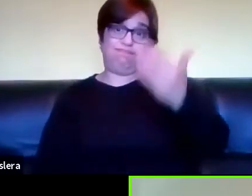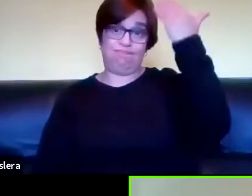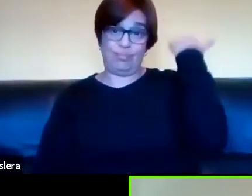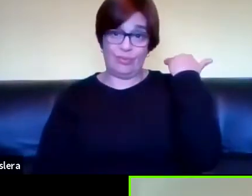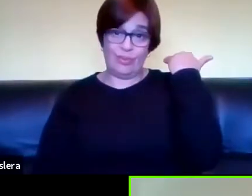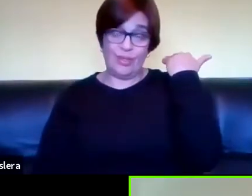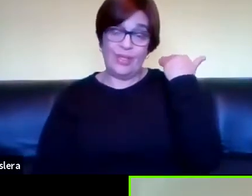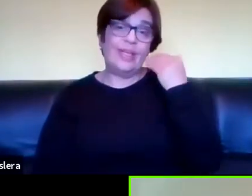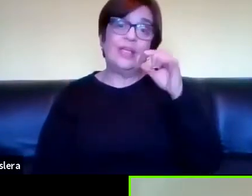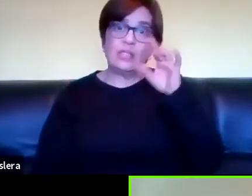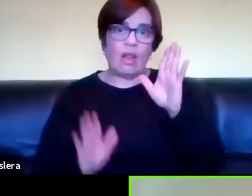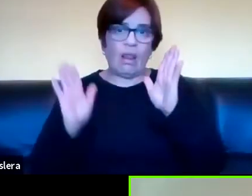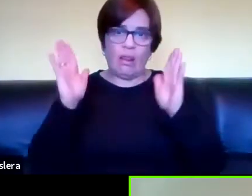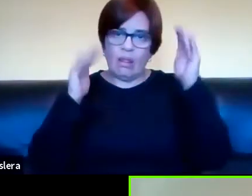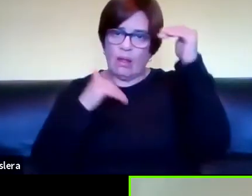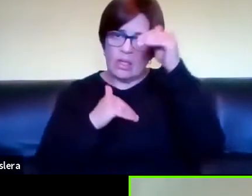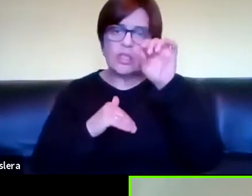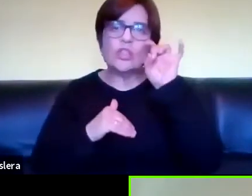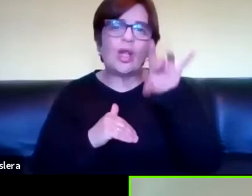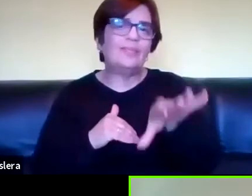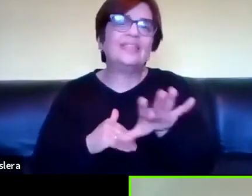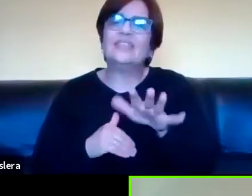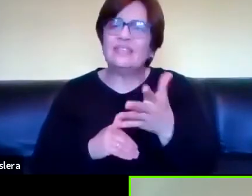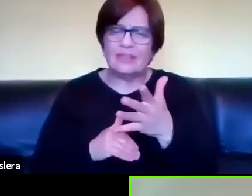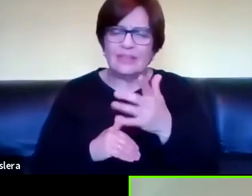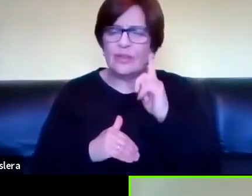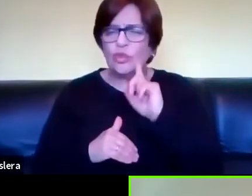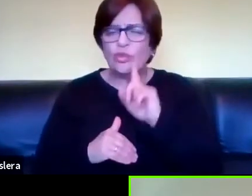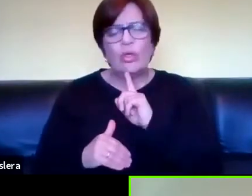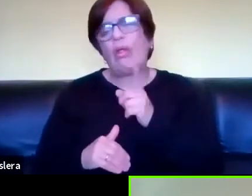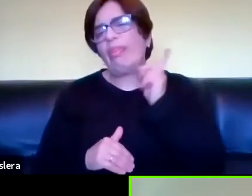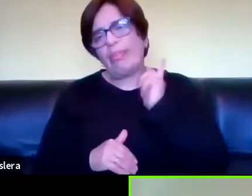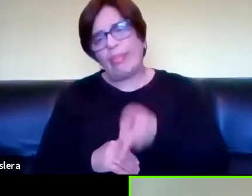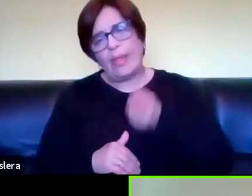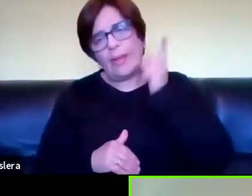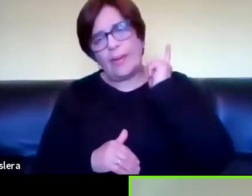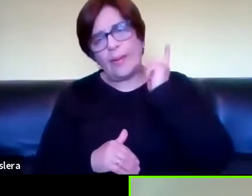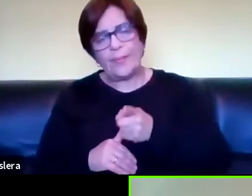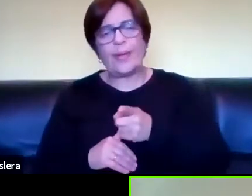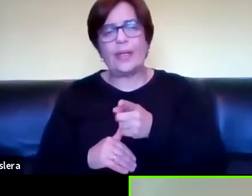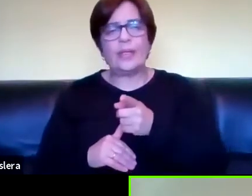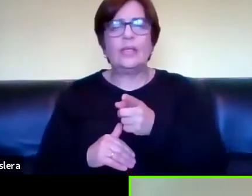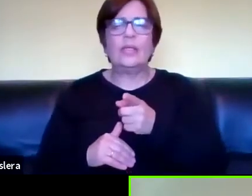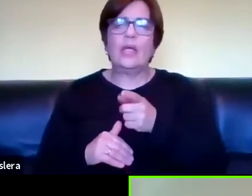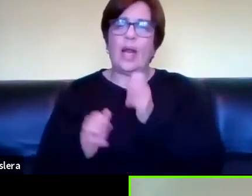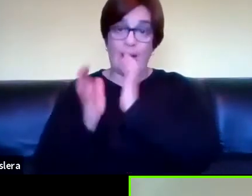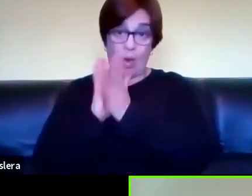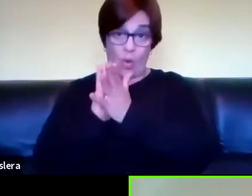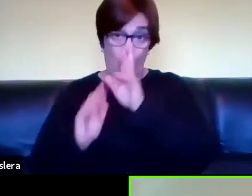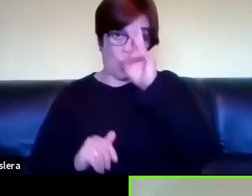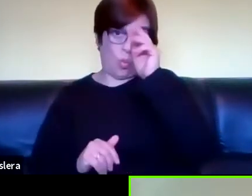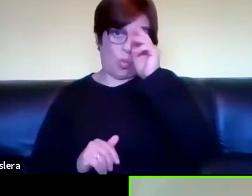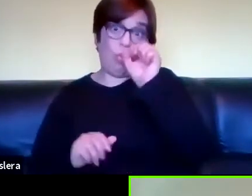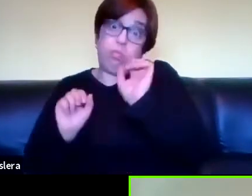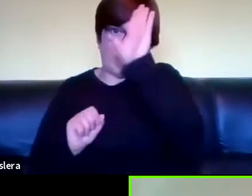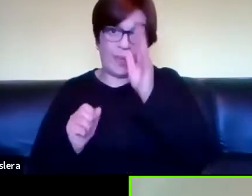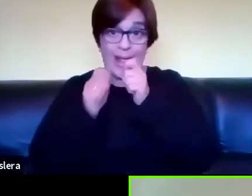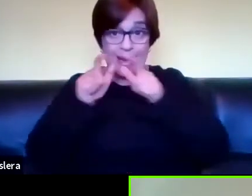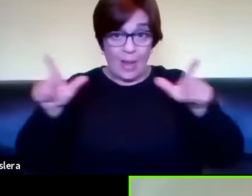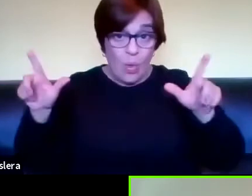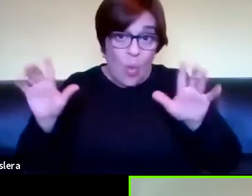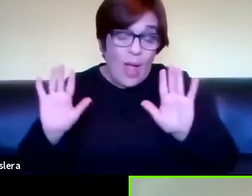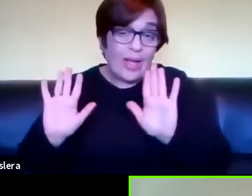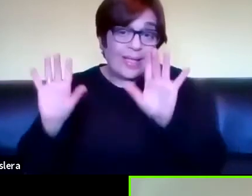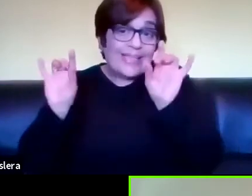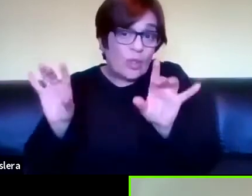centrarse en en que los sordos tenían que aprender lenguas uruguayas que era su lengua materna nativa natural y primera pero